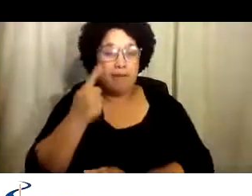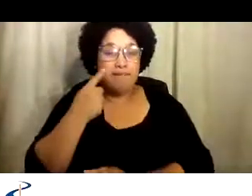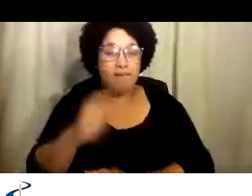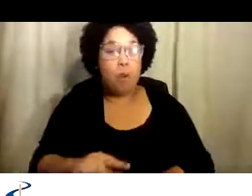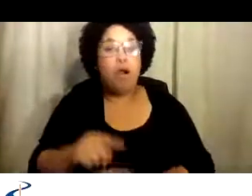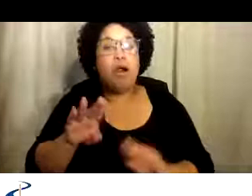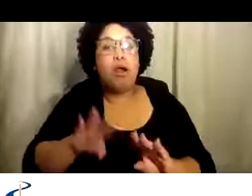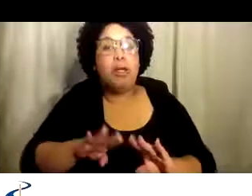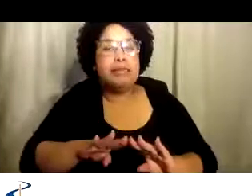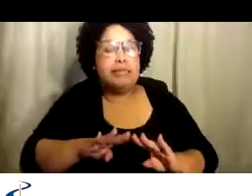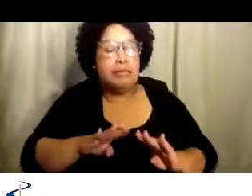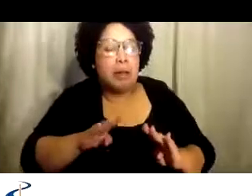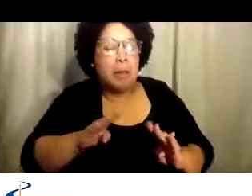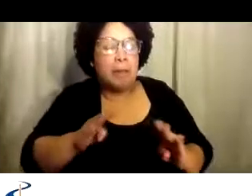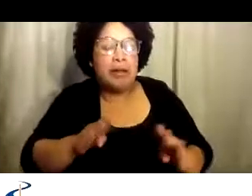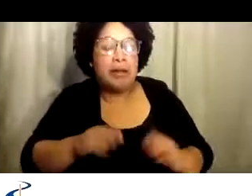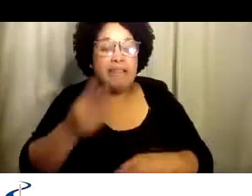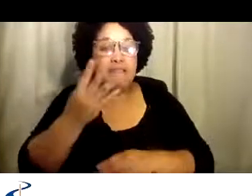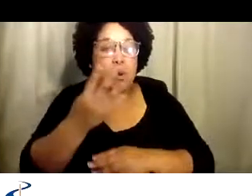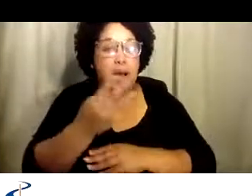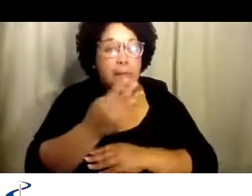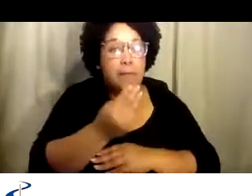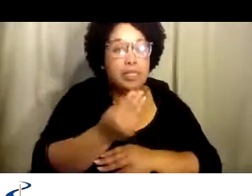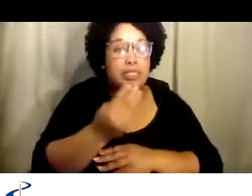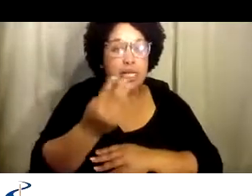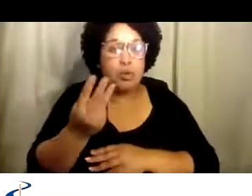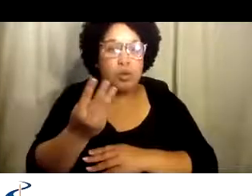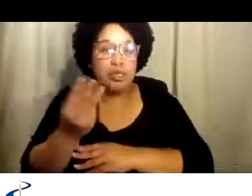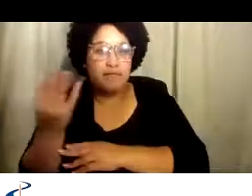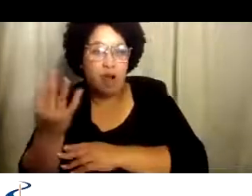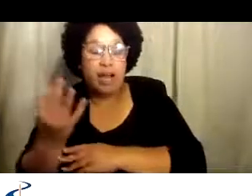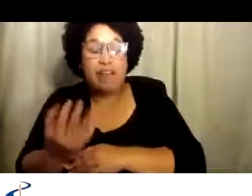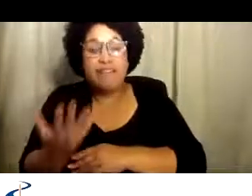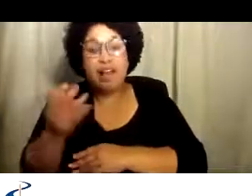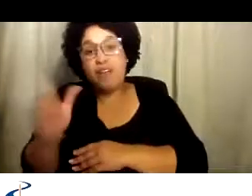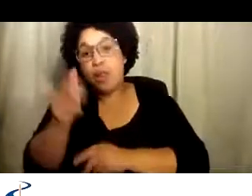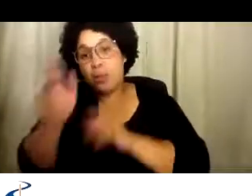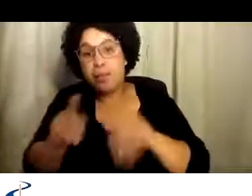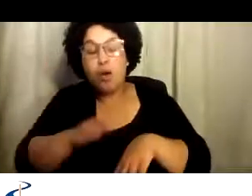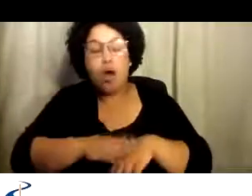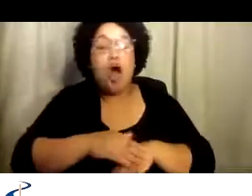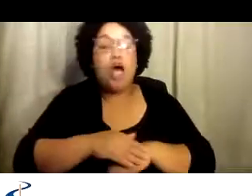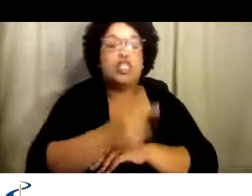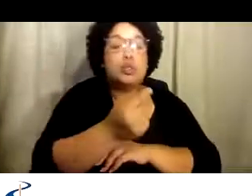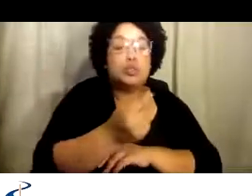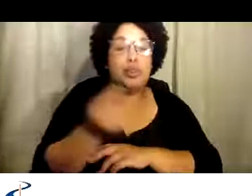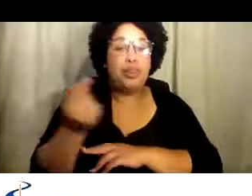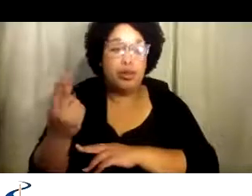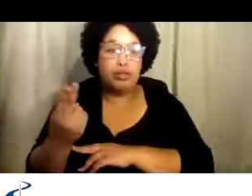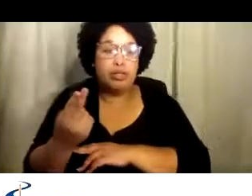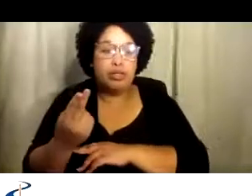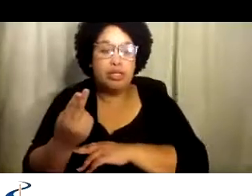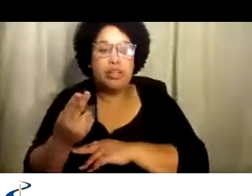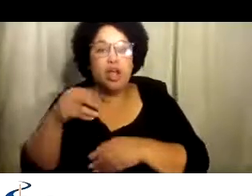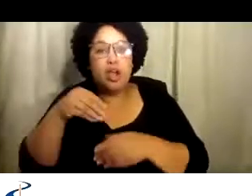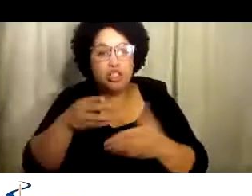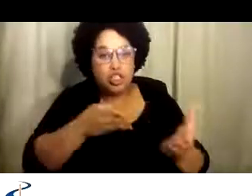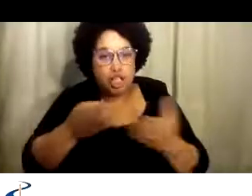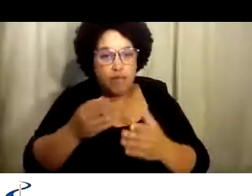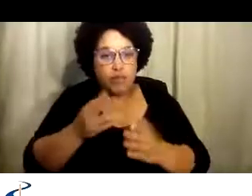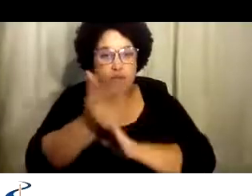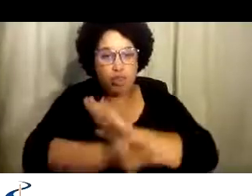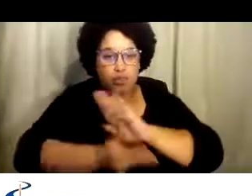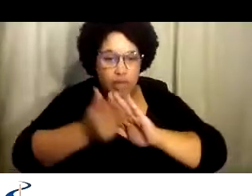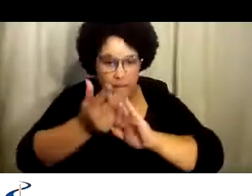personas que han regresado. Se puede ver que están a distancia, están usando su máscara. Tenemos cinco el día viernes y luego cuatro